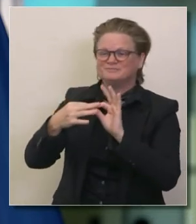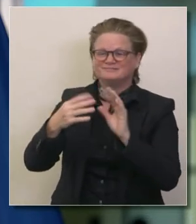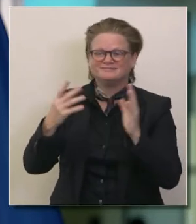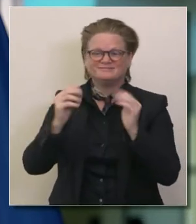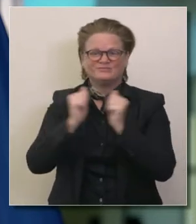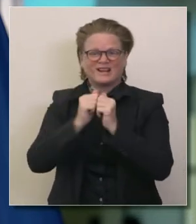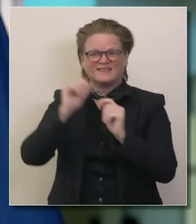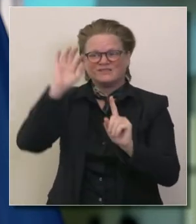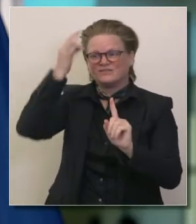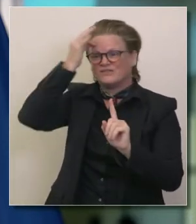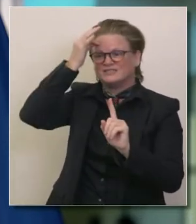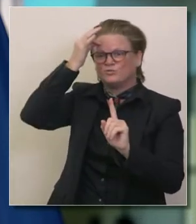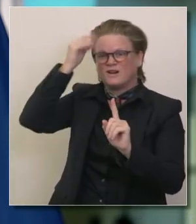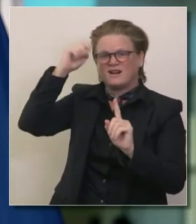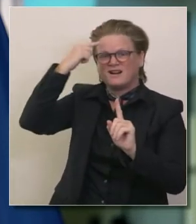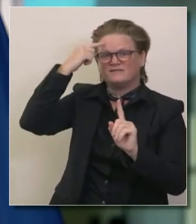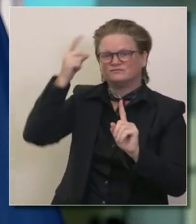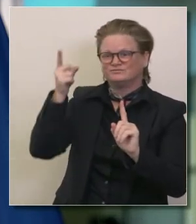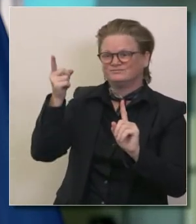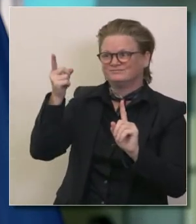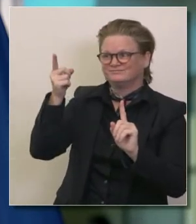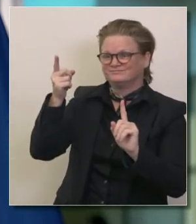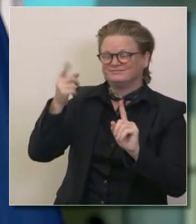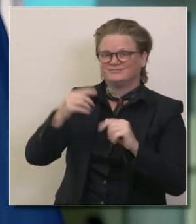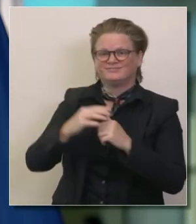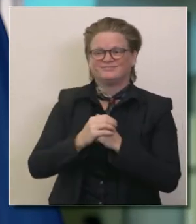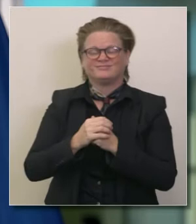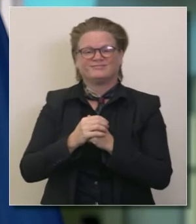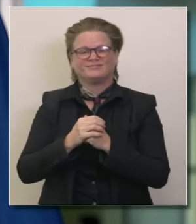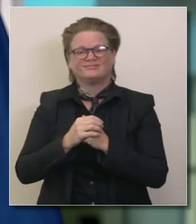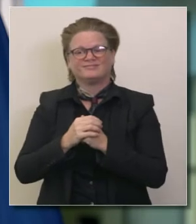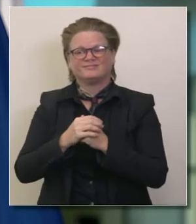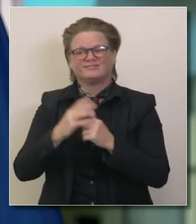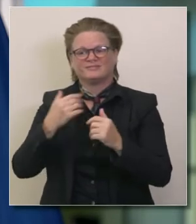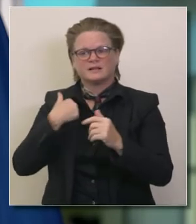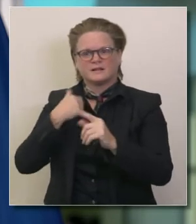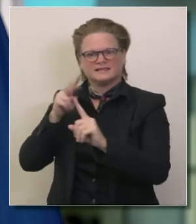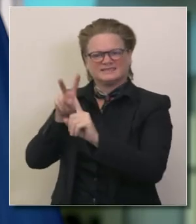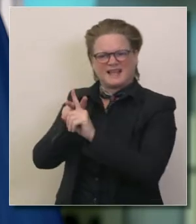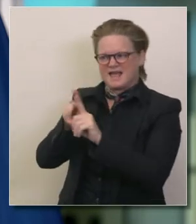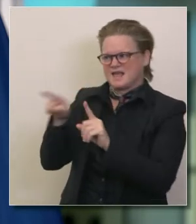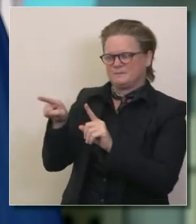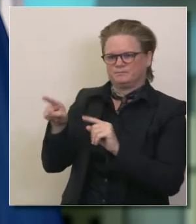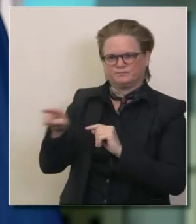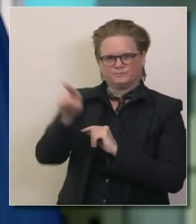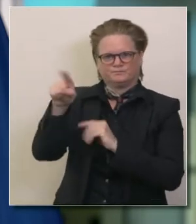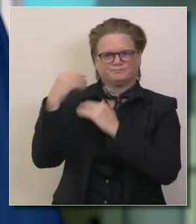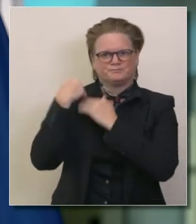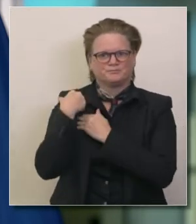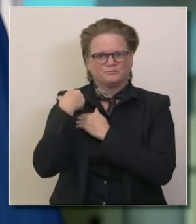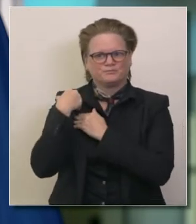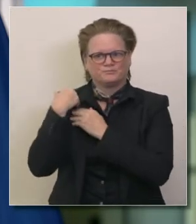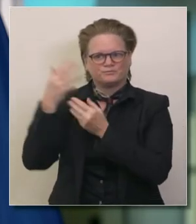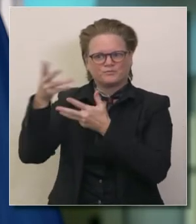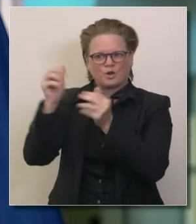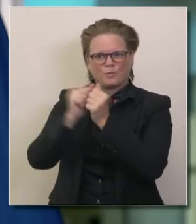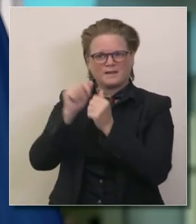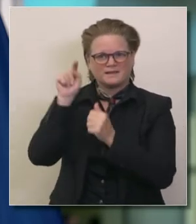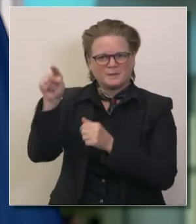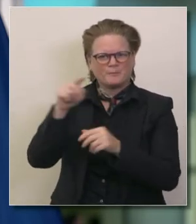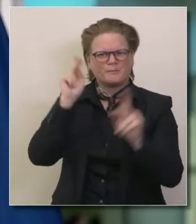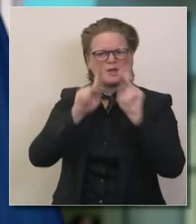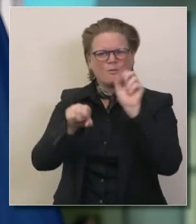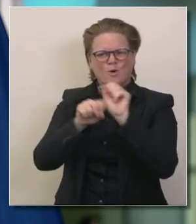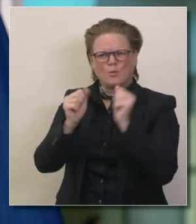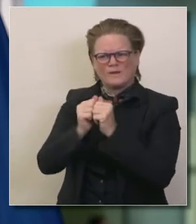la nueva administración y ahora con nuestro nuevo procurador general ascendiendo a este papel pude conversar con él sobre todo